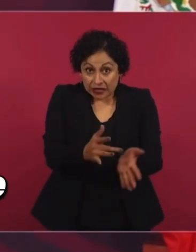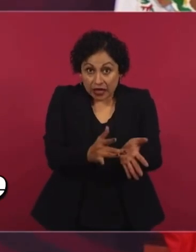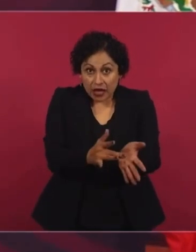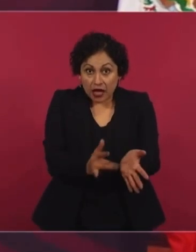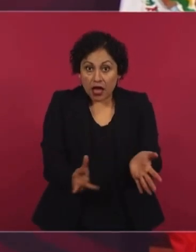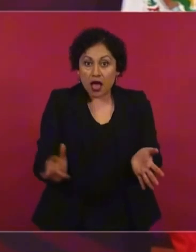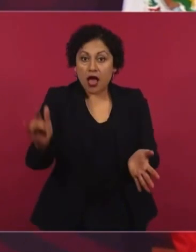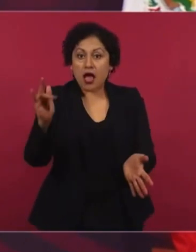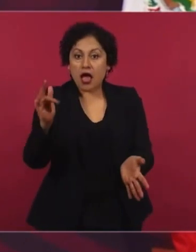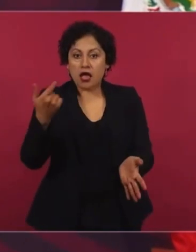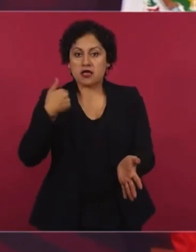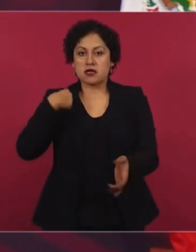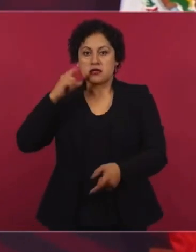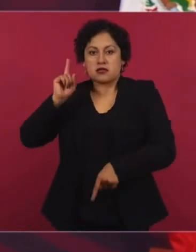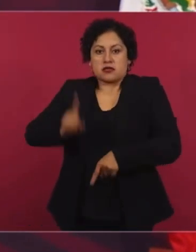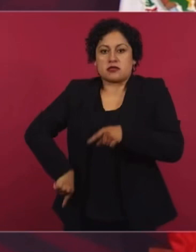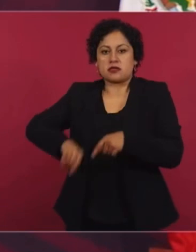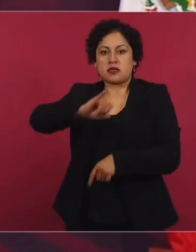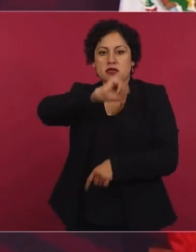jefe de gobierno.